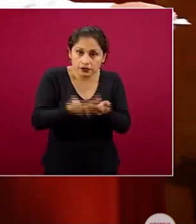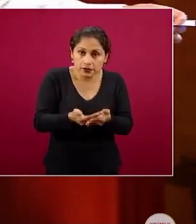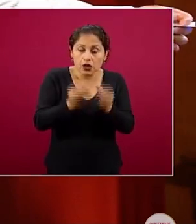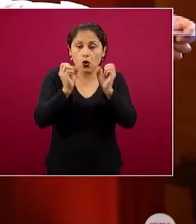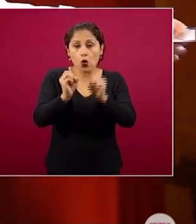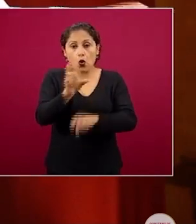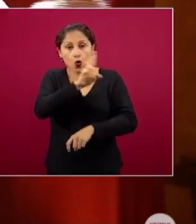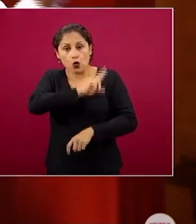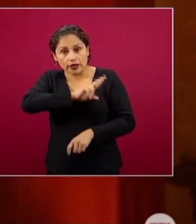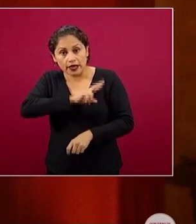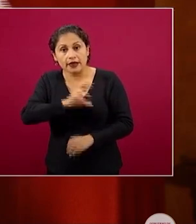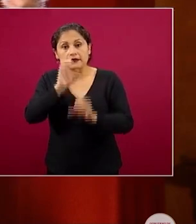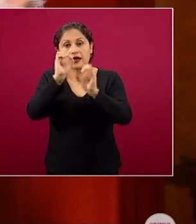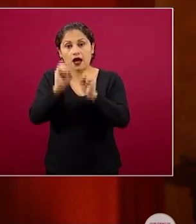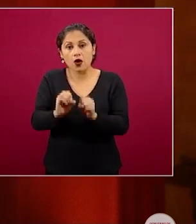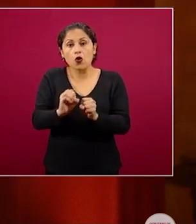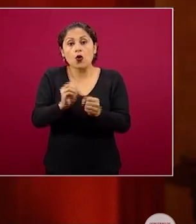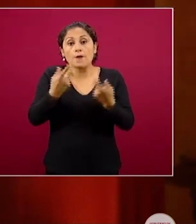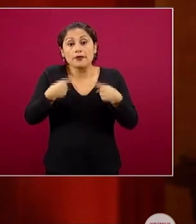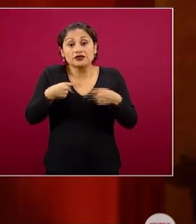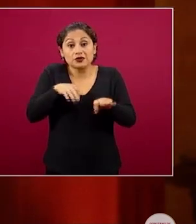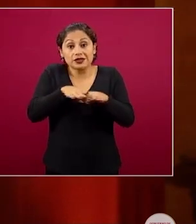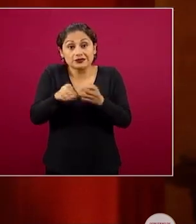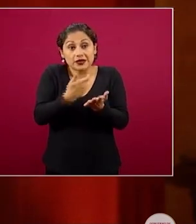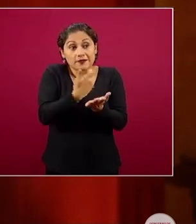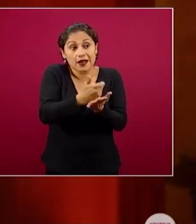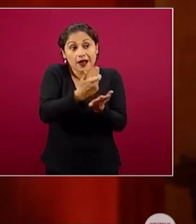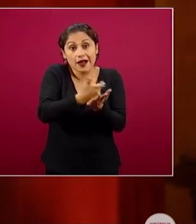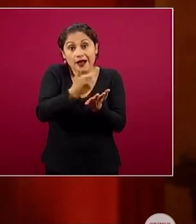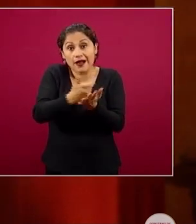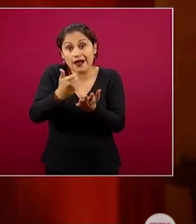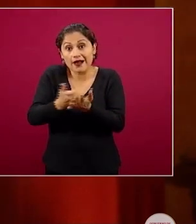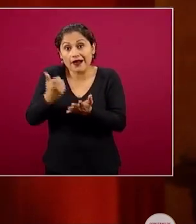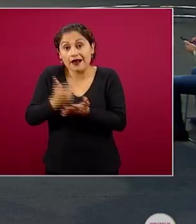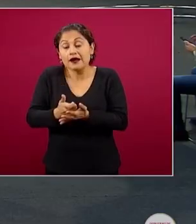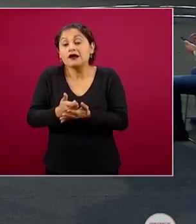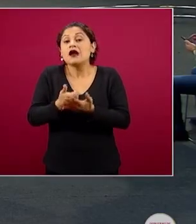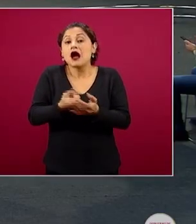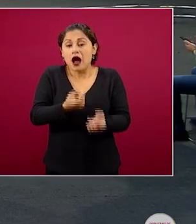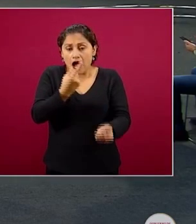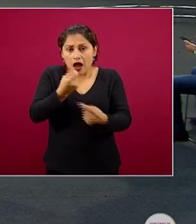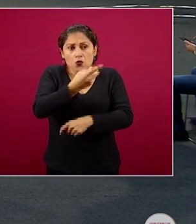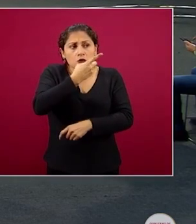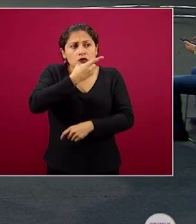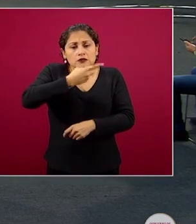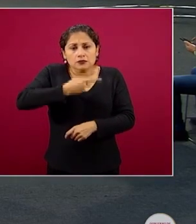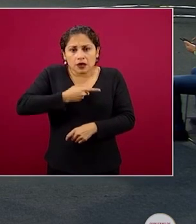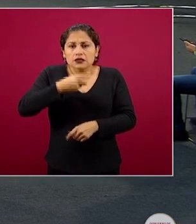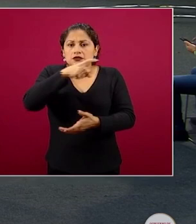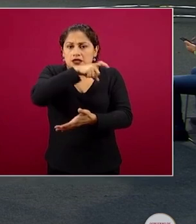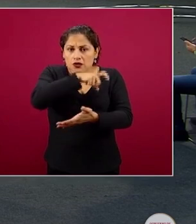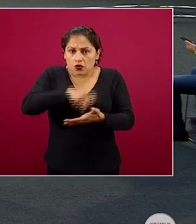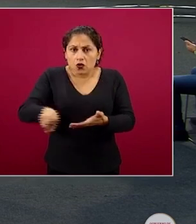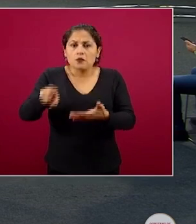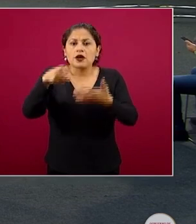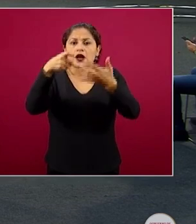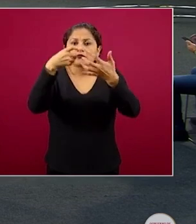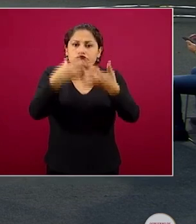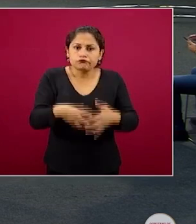nómina de su trabajo, incluso hay quienes nos han dicho que lo están usando para comprar equipo, para reparar alguna de